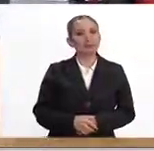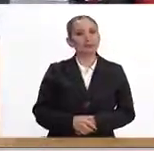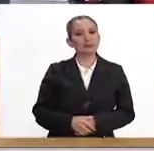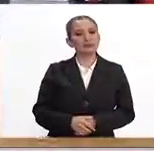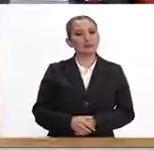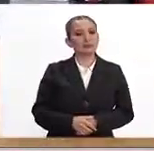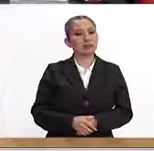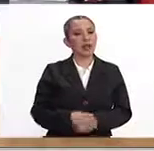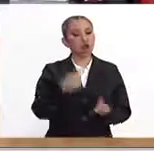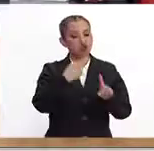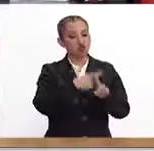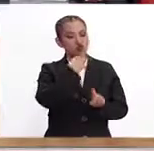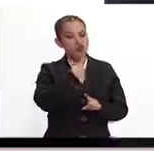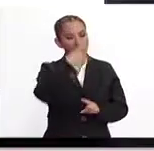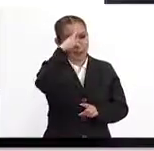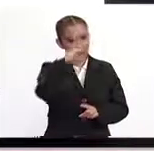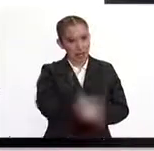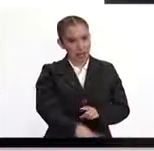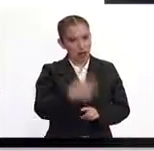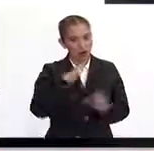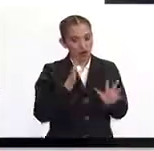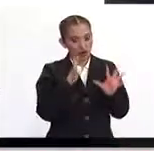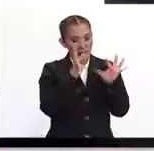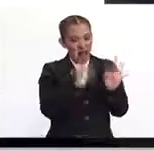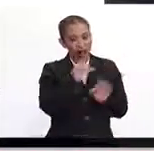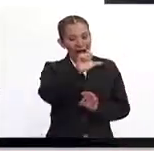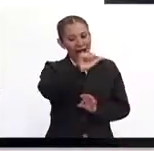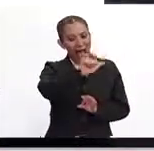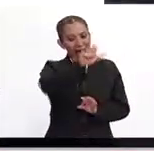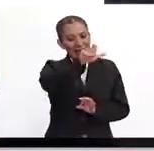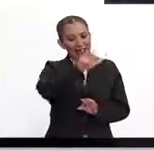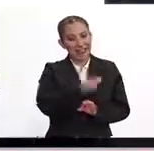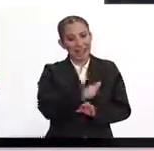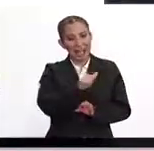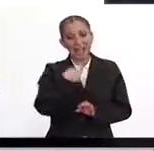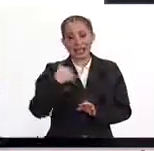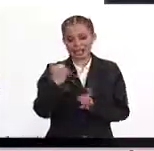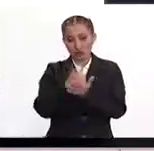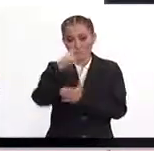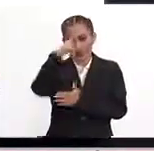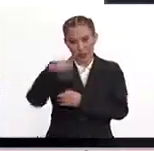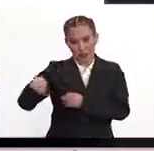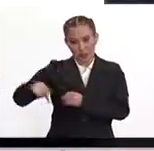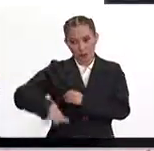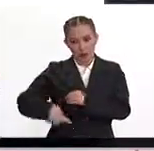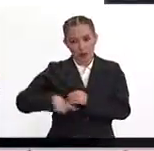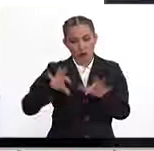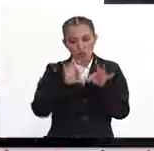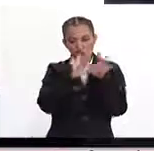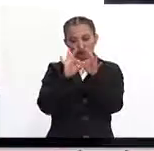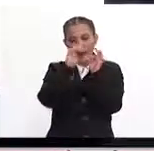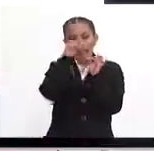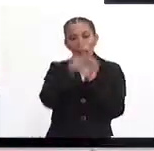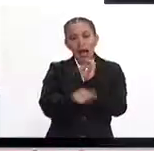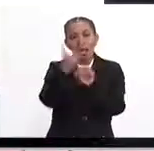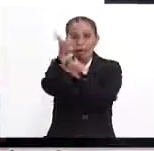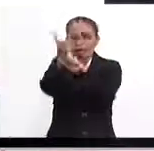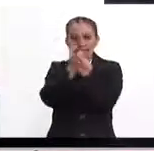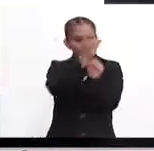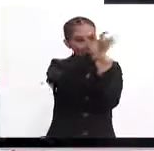Pues, Cruz Roja Mexicana con Fundación AXA y el Gobierno de la Ciudad de México nos hemos unido para hacer una